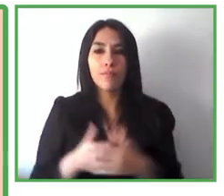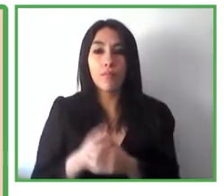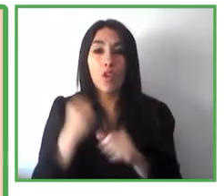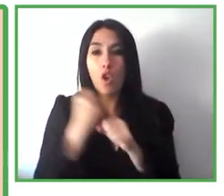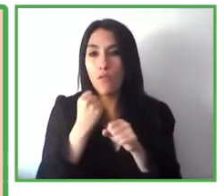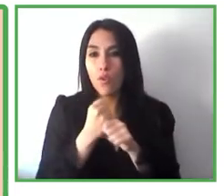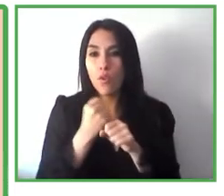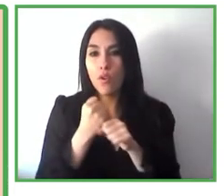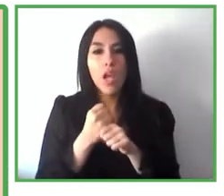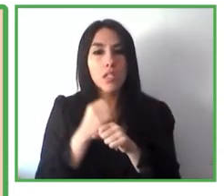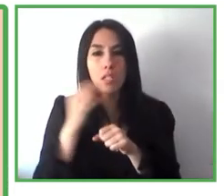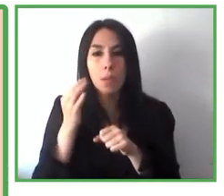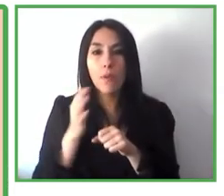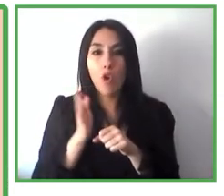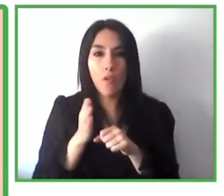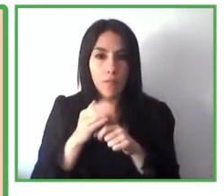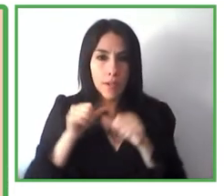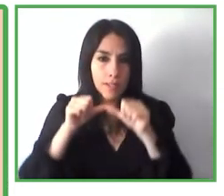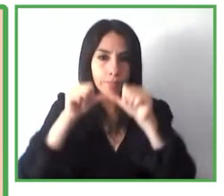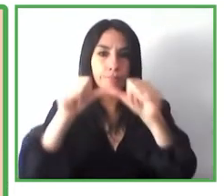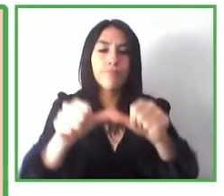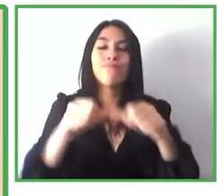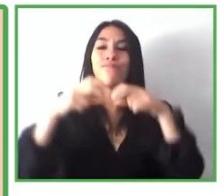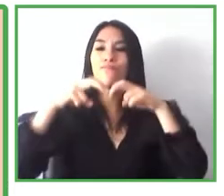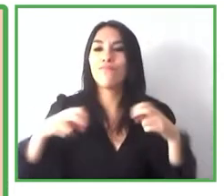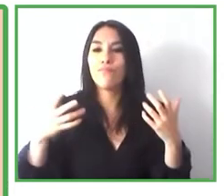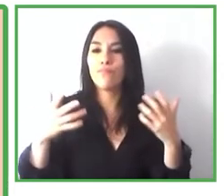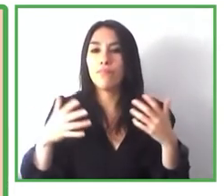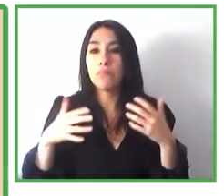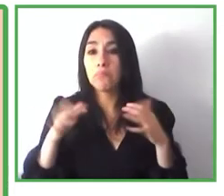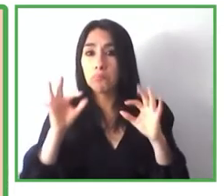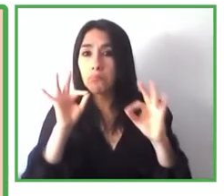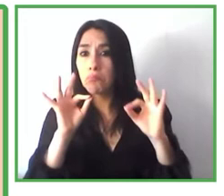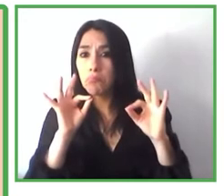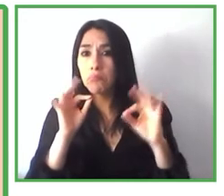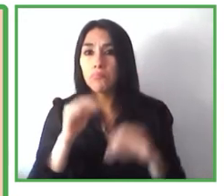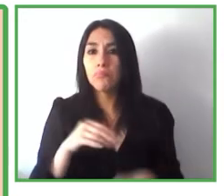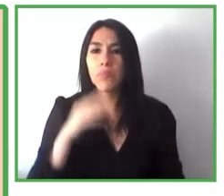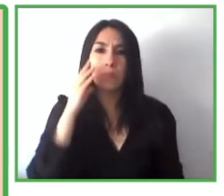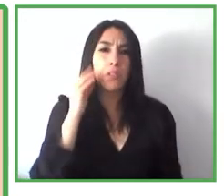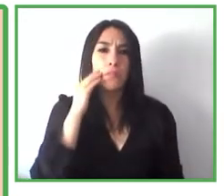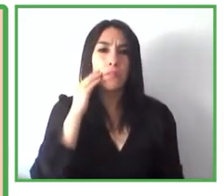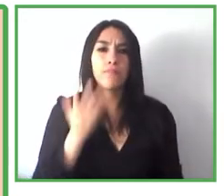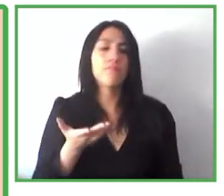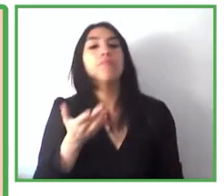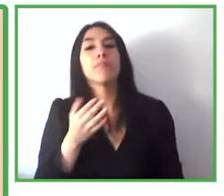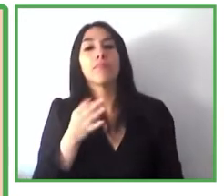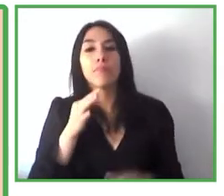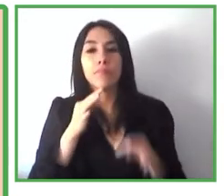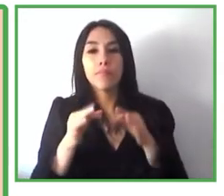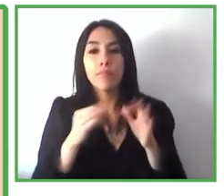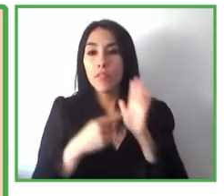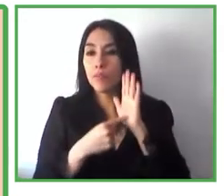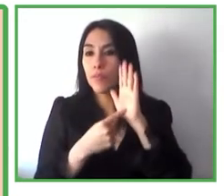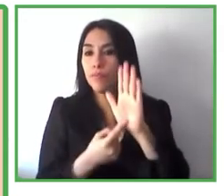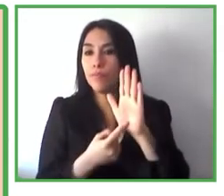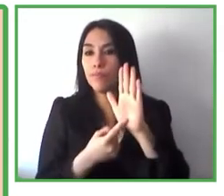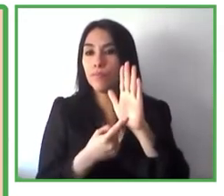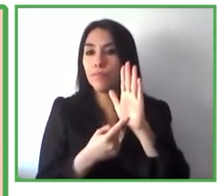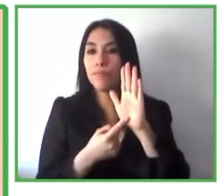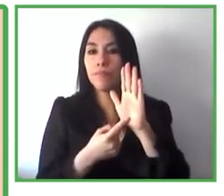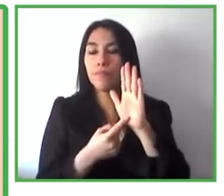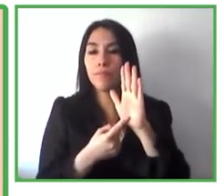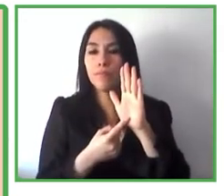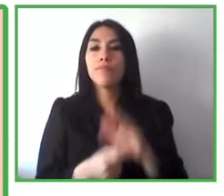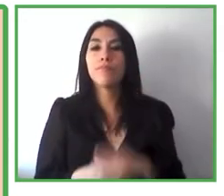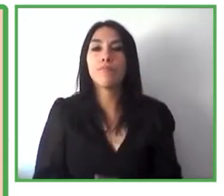analizando y midiendo experiencias os muestro ahora en esta slide para que os hagáis una idea de quienes están participando por el momento